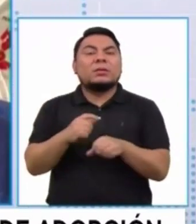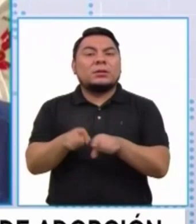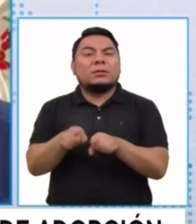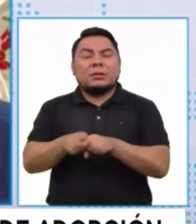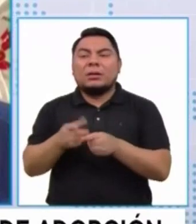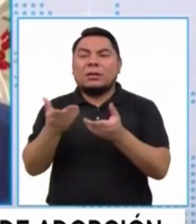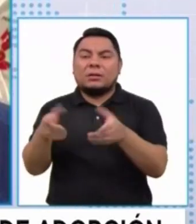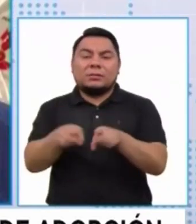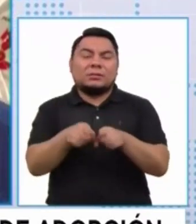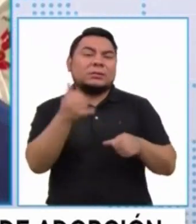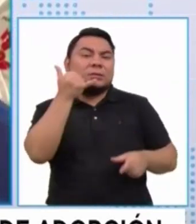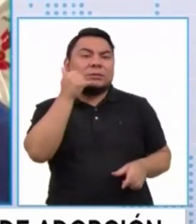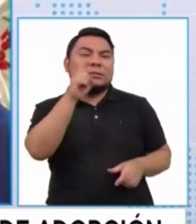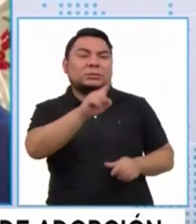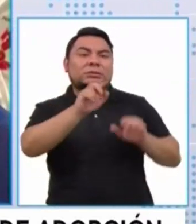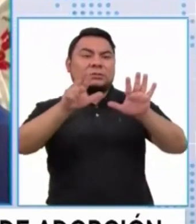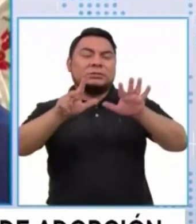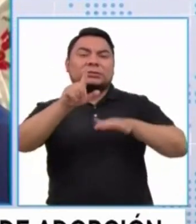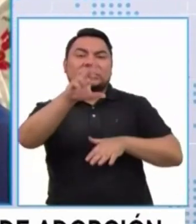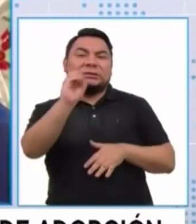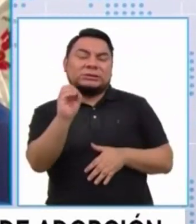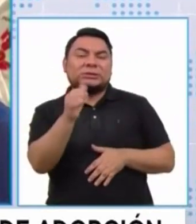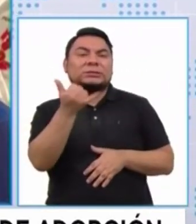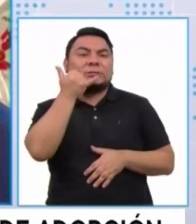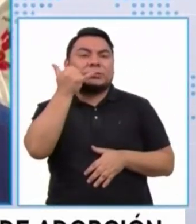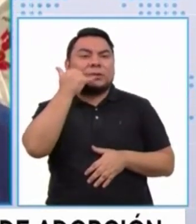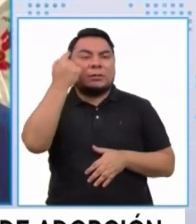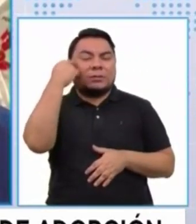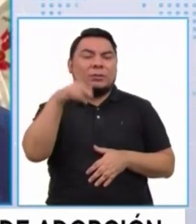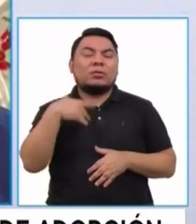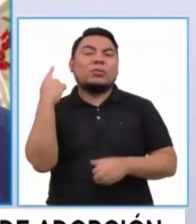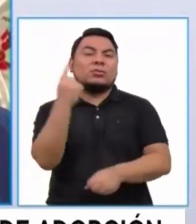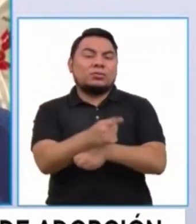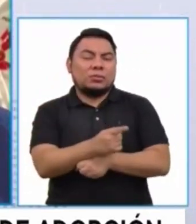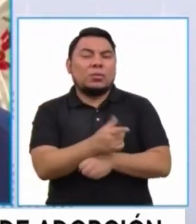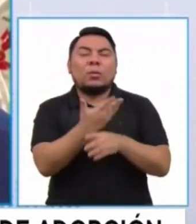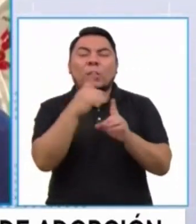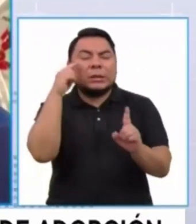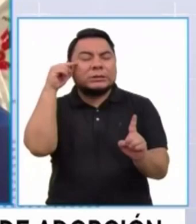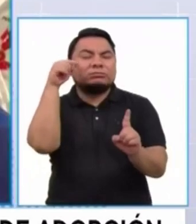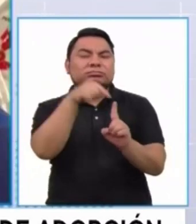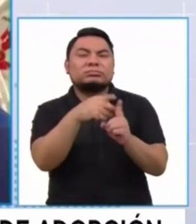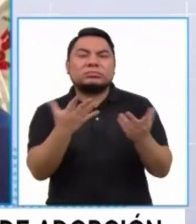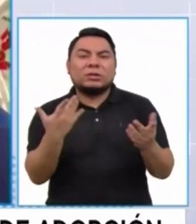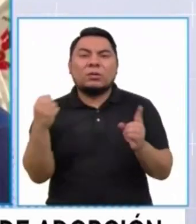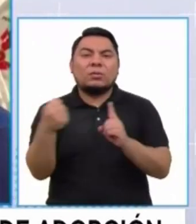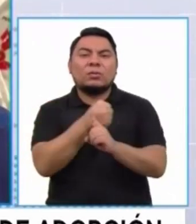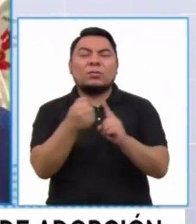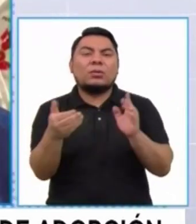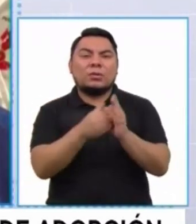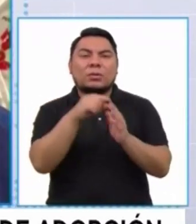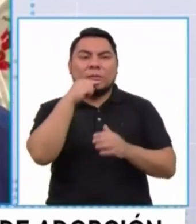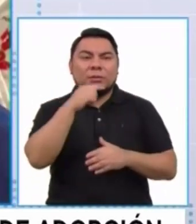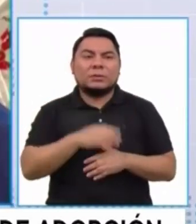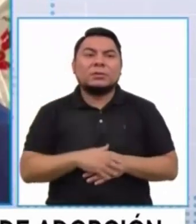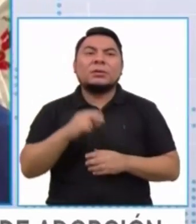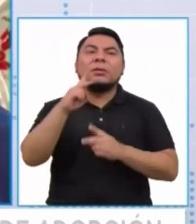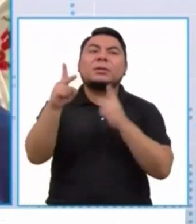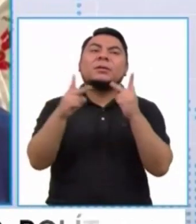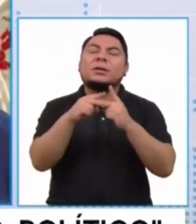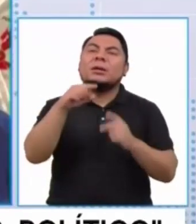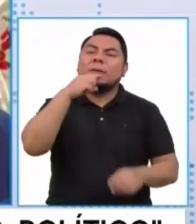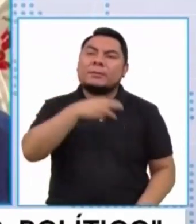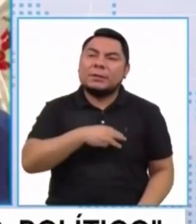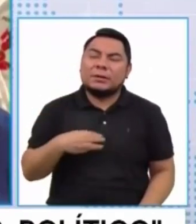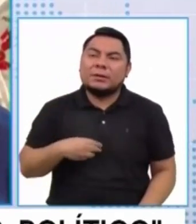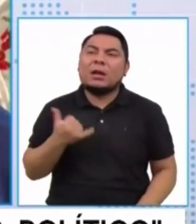línea 1810, que es una línea para denunciar específicamente violencia contra menores. Perfecto. Ministra,